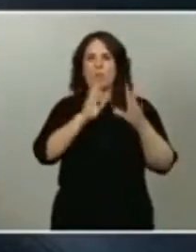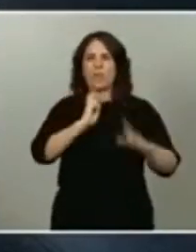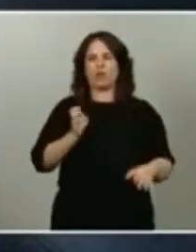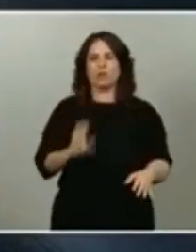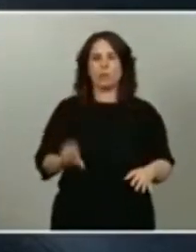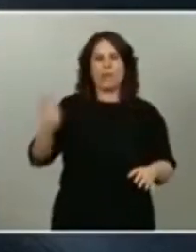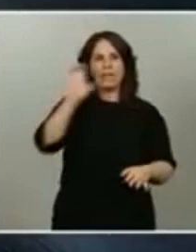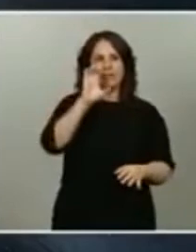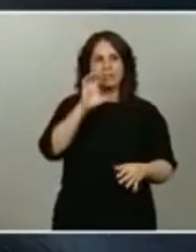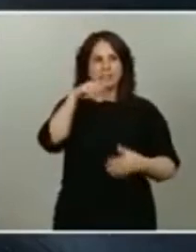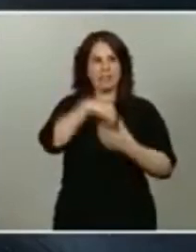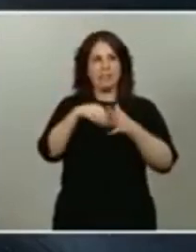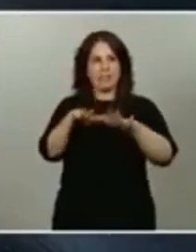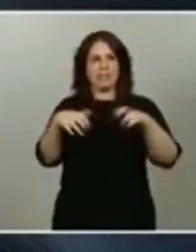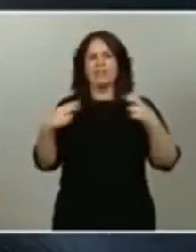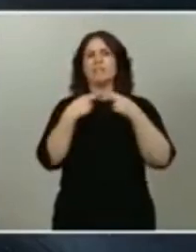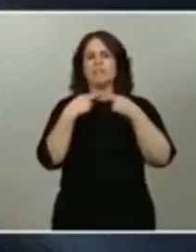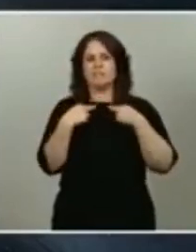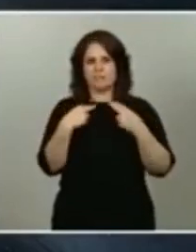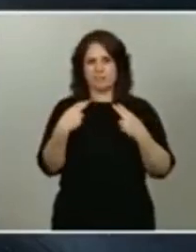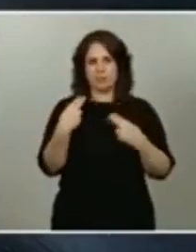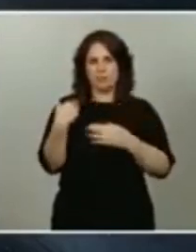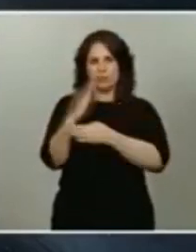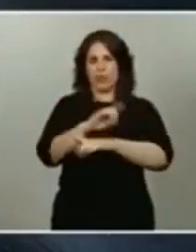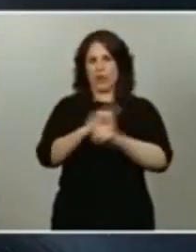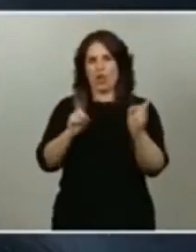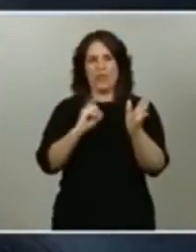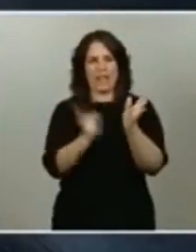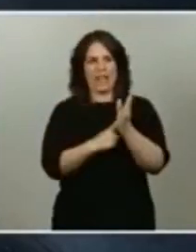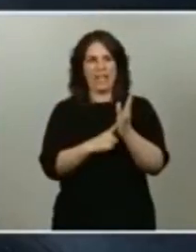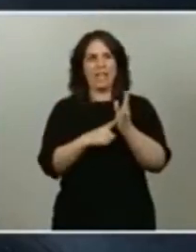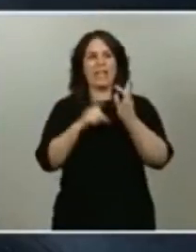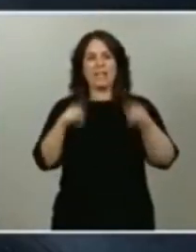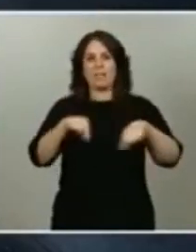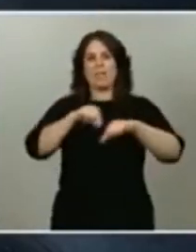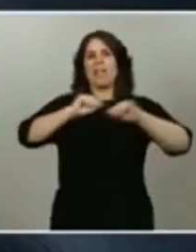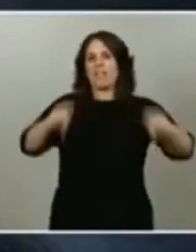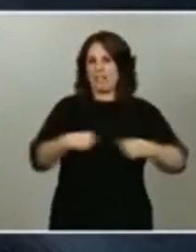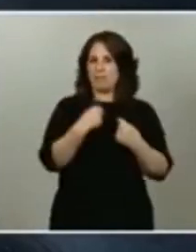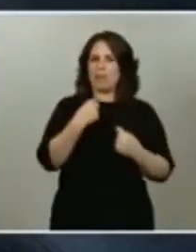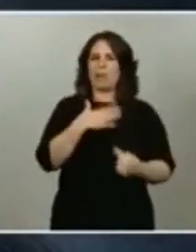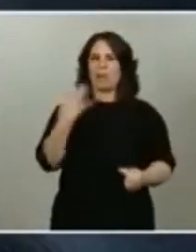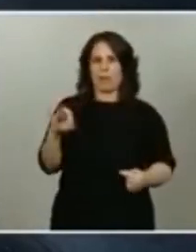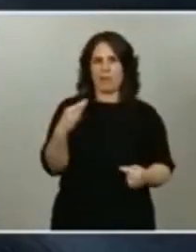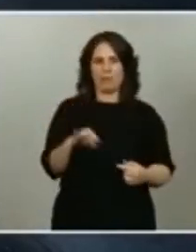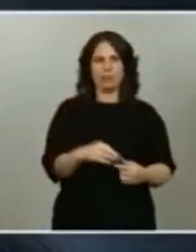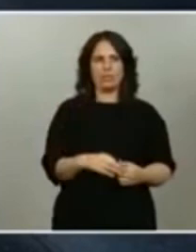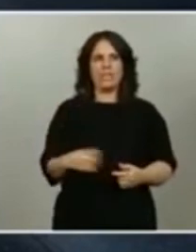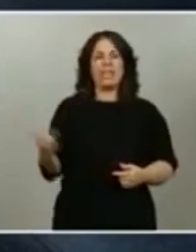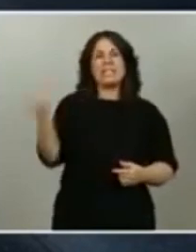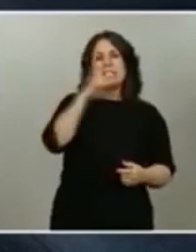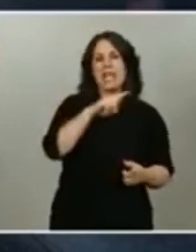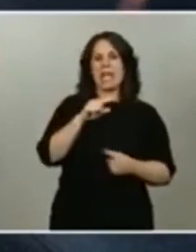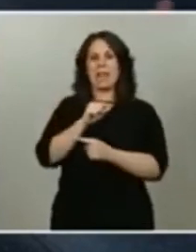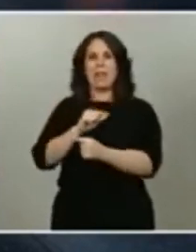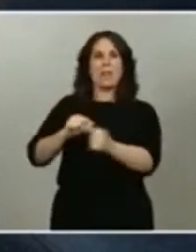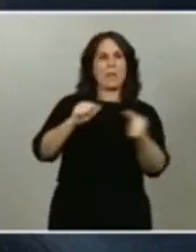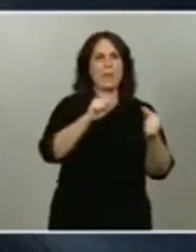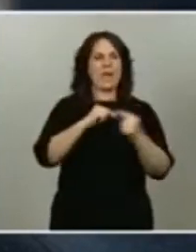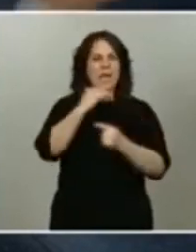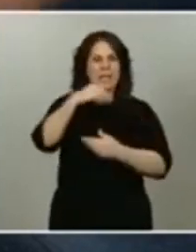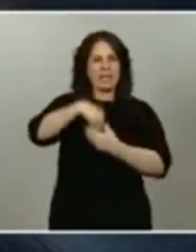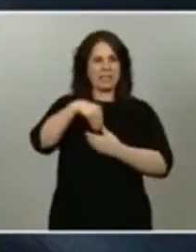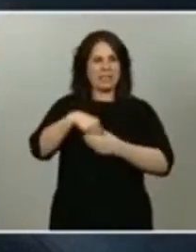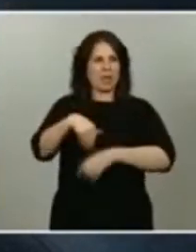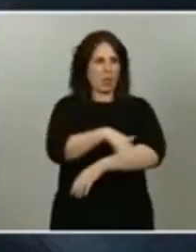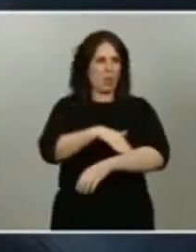ha presentado una iniciativa una proposición no de ley que firma también Podemos sé que ha habido algún debate sobre eso en el gobierno como lo ha habido